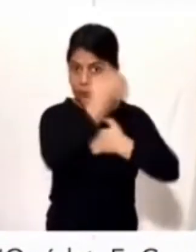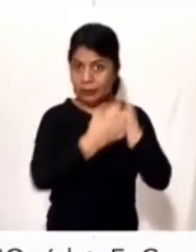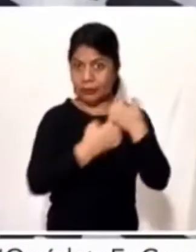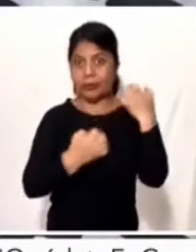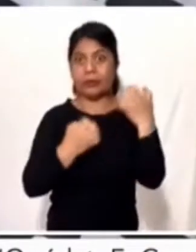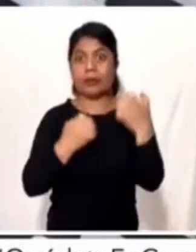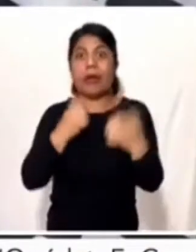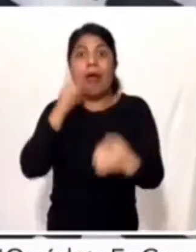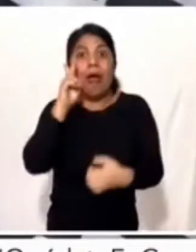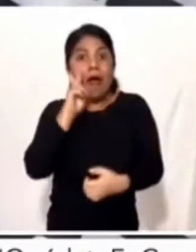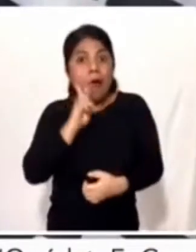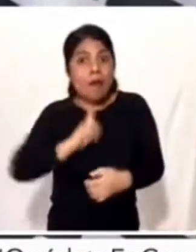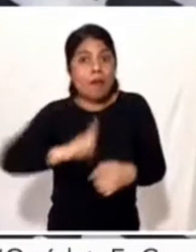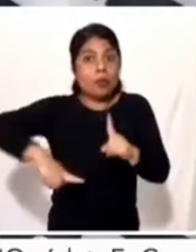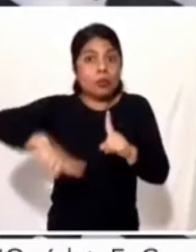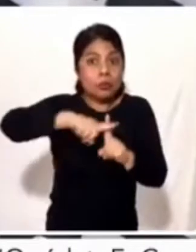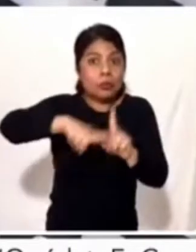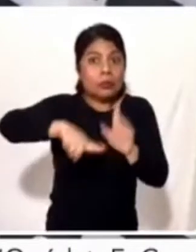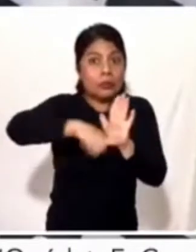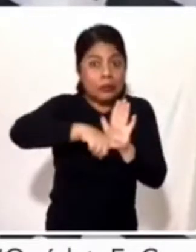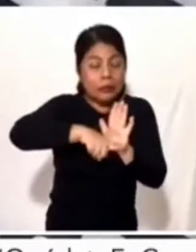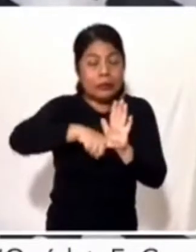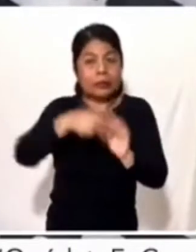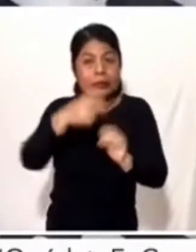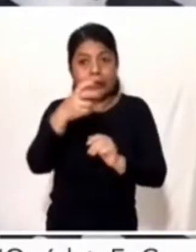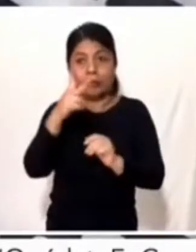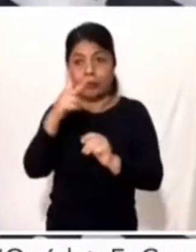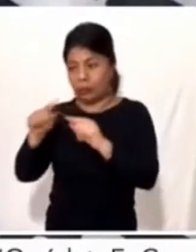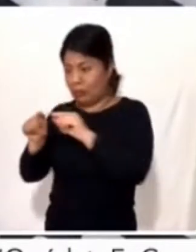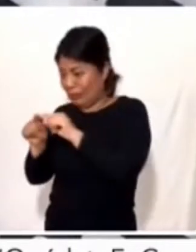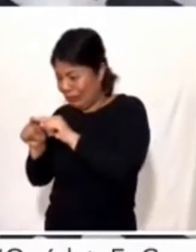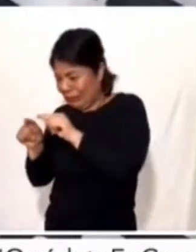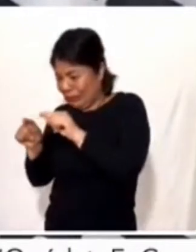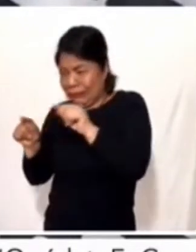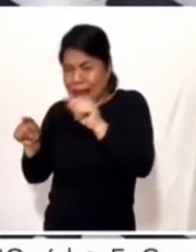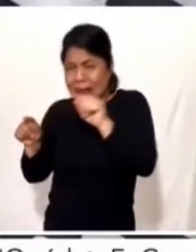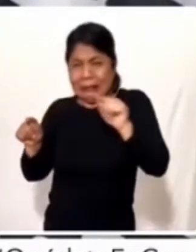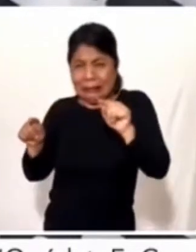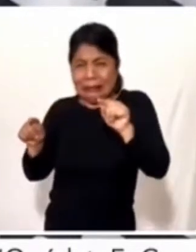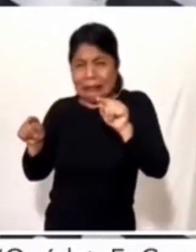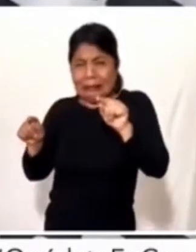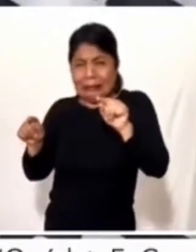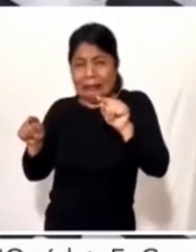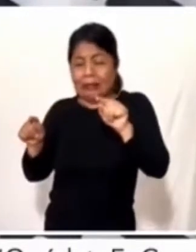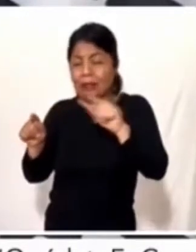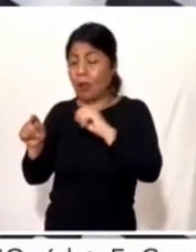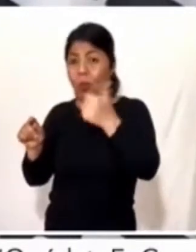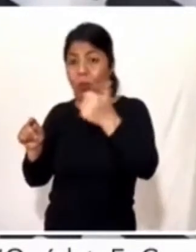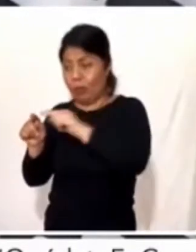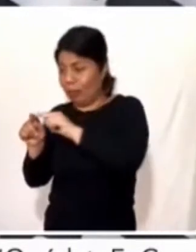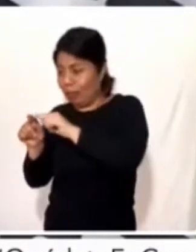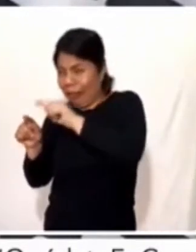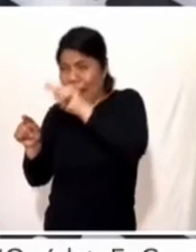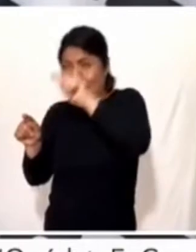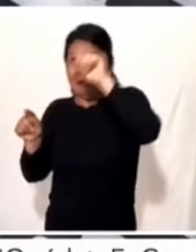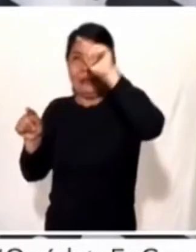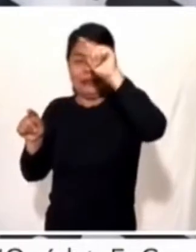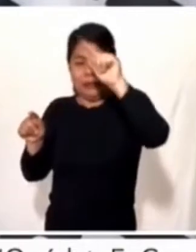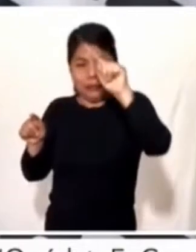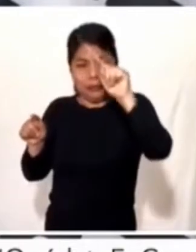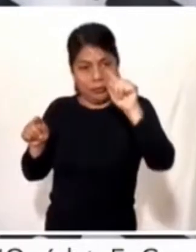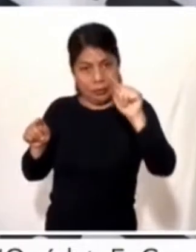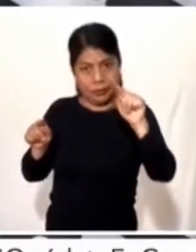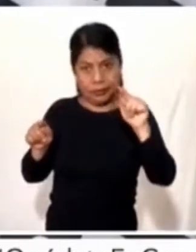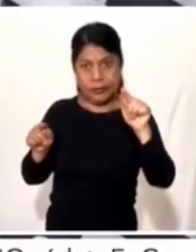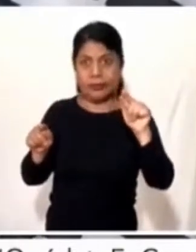ligero descenso continúe descendiendo y que esta que tuvo aquí un pico y que luego ya se aplana otra vez, pues continúe